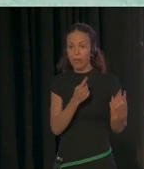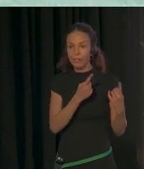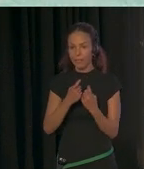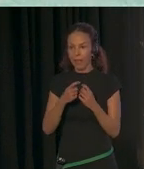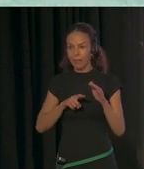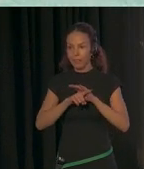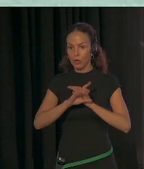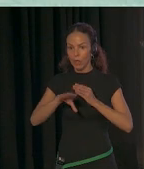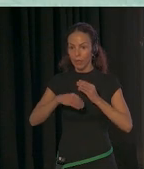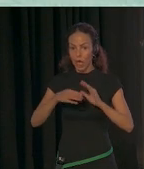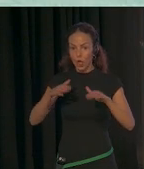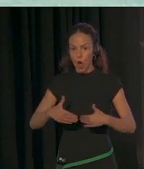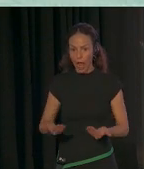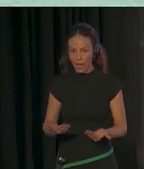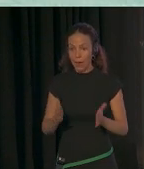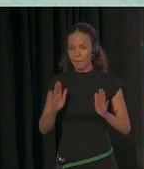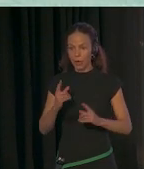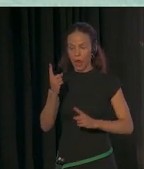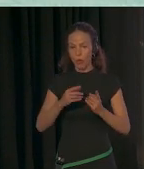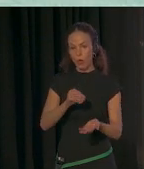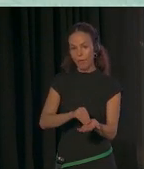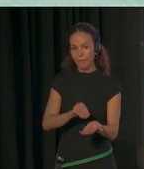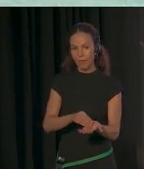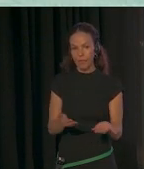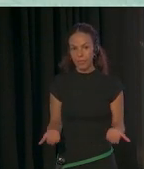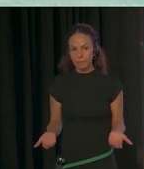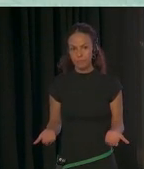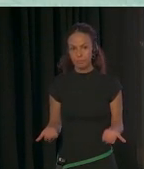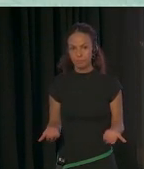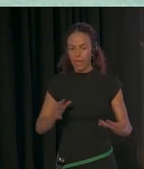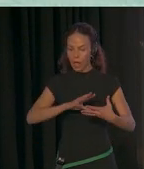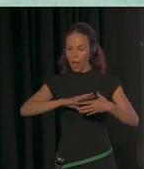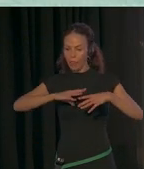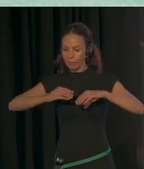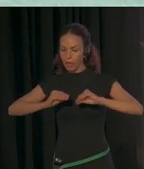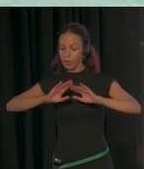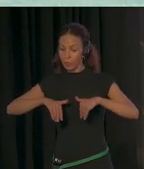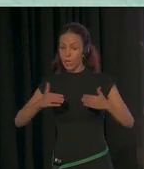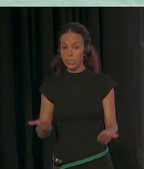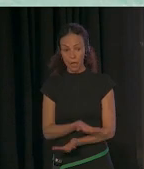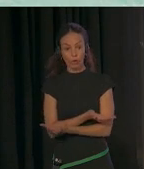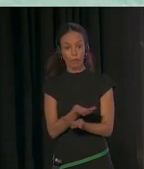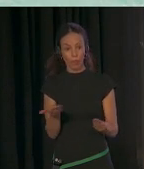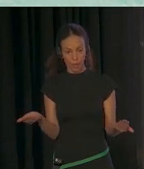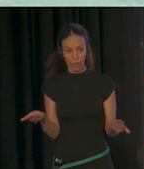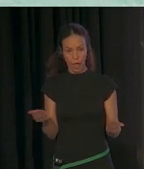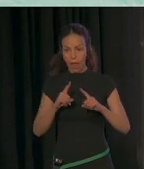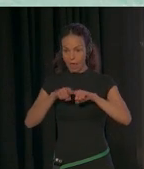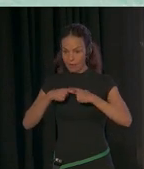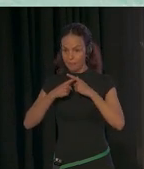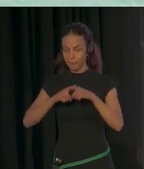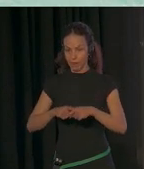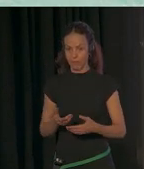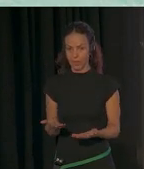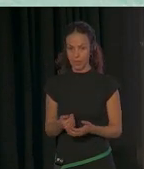desarrollo adicionales y a veces se han adaptado y se han puesto a la disposición de familias que están